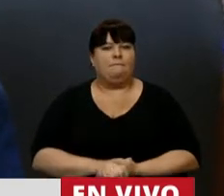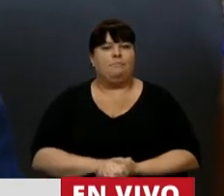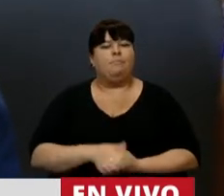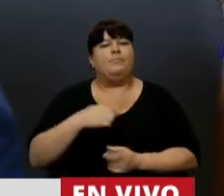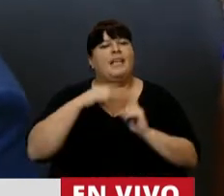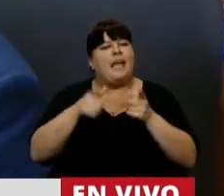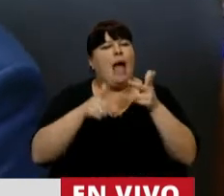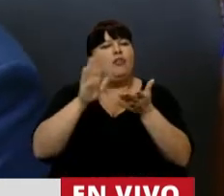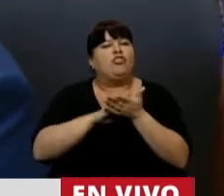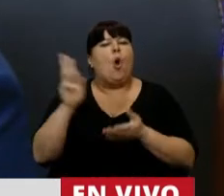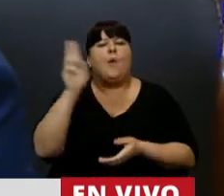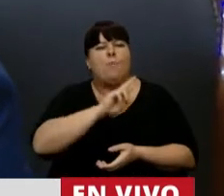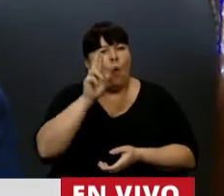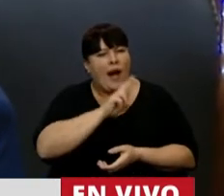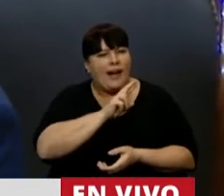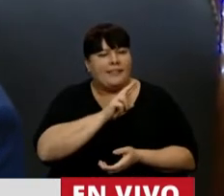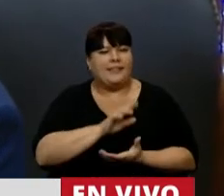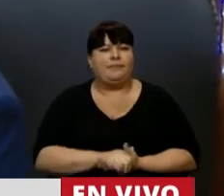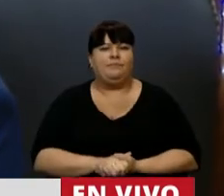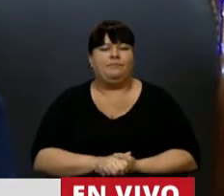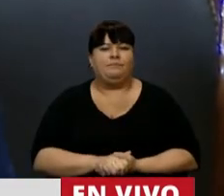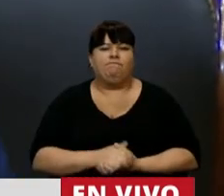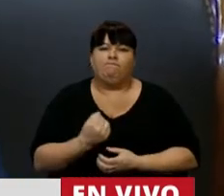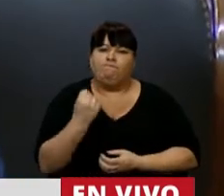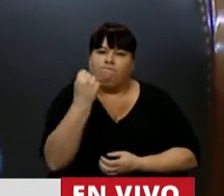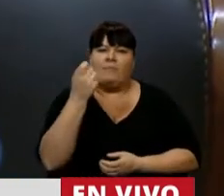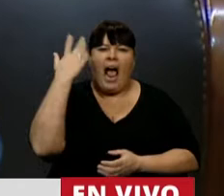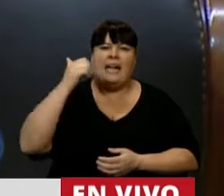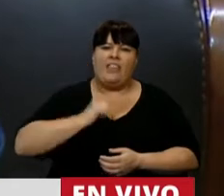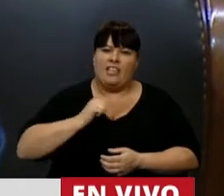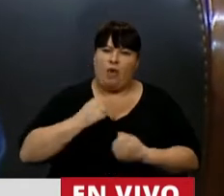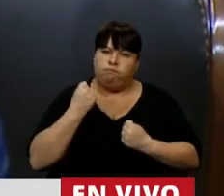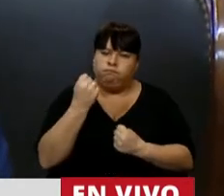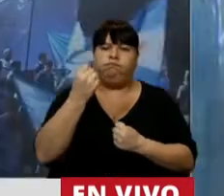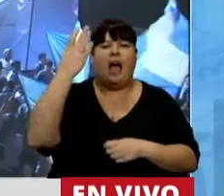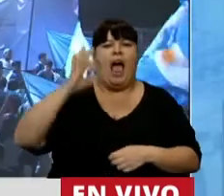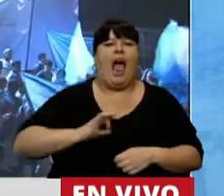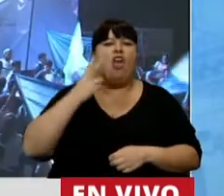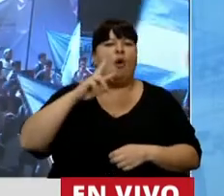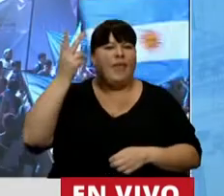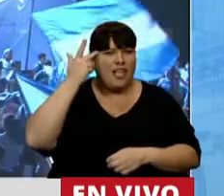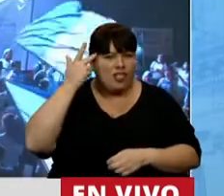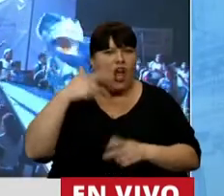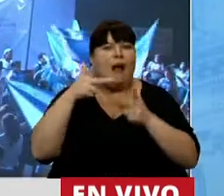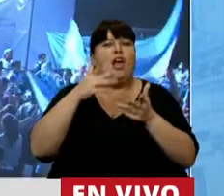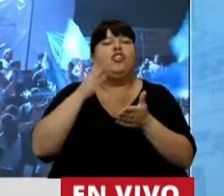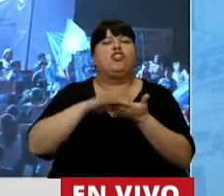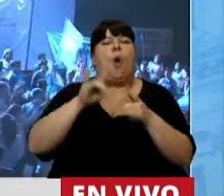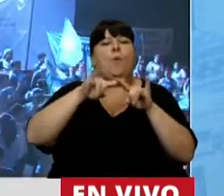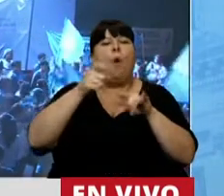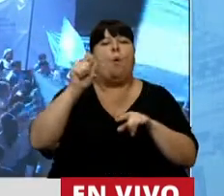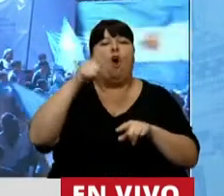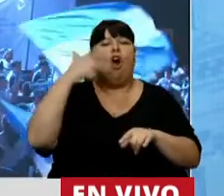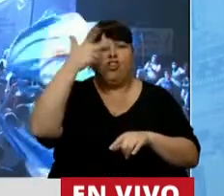Quería traer también a las mujeres que resistieron a la dictadura. En el 2018 traje a Victoria Walsh y me